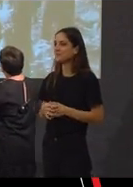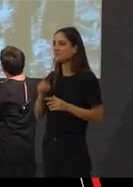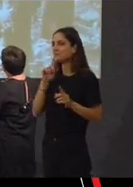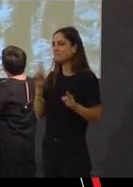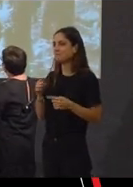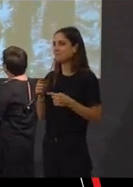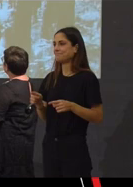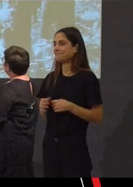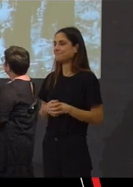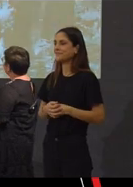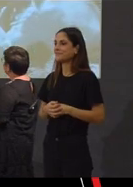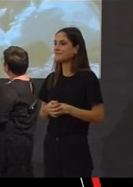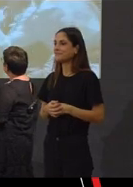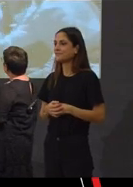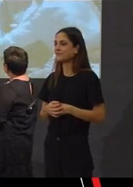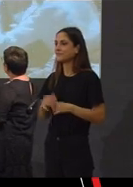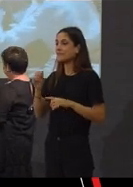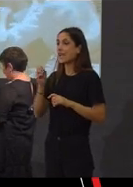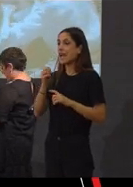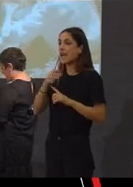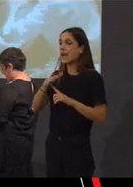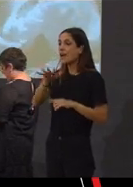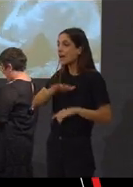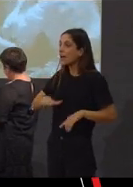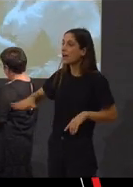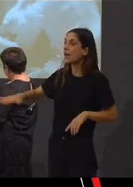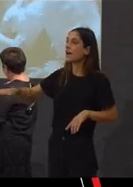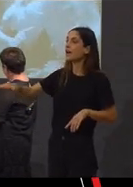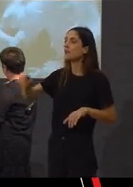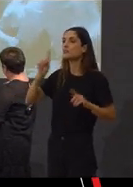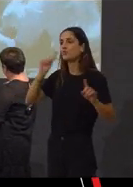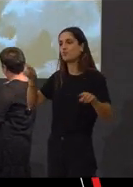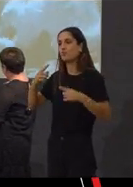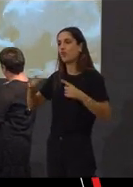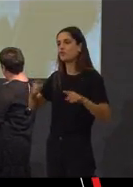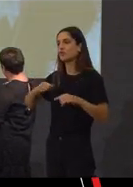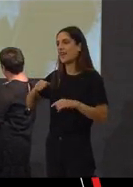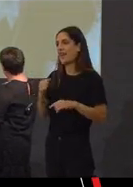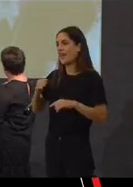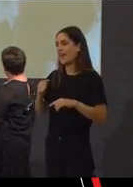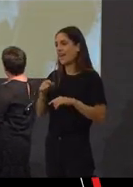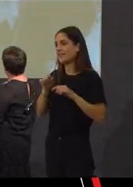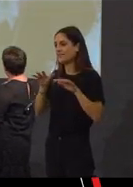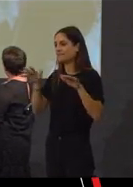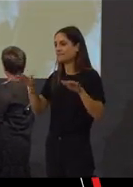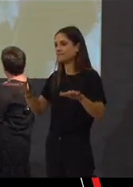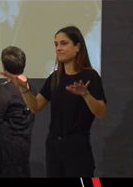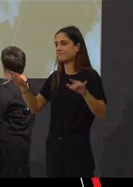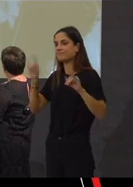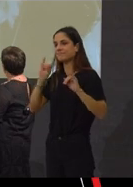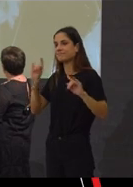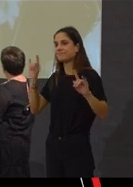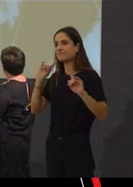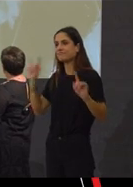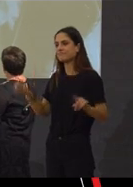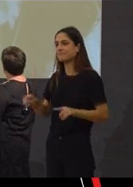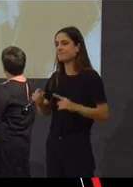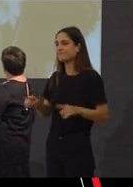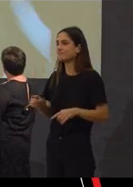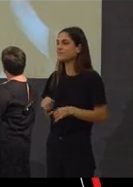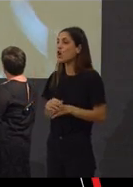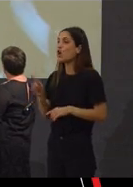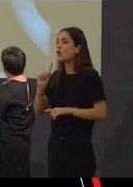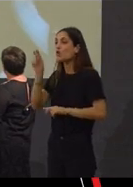Por todo el campo rueda la melodiosa música de la gaita. Non busques novia na